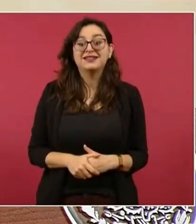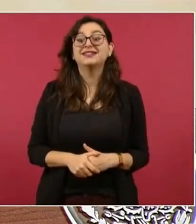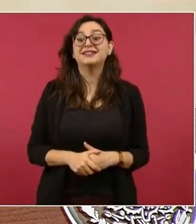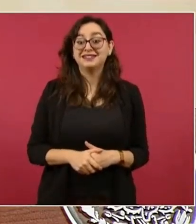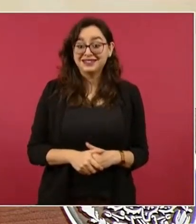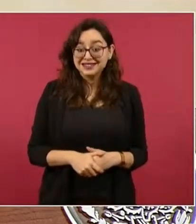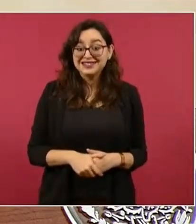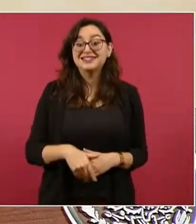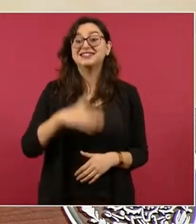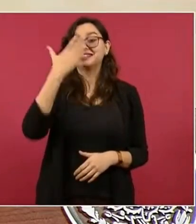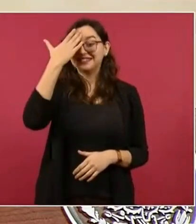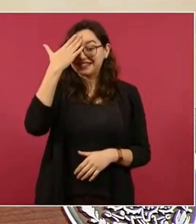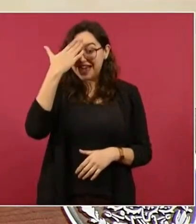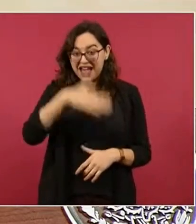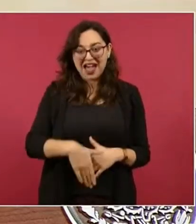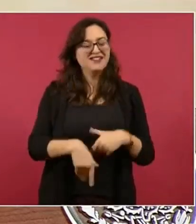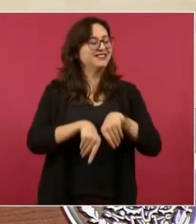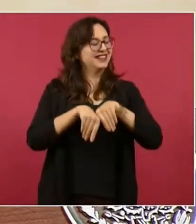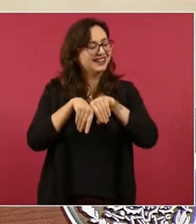Pues es elemental.